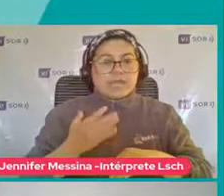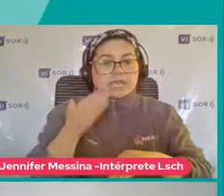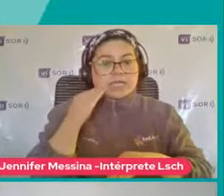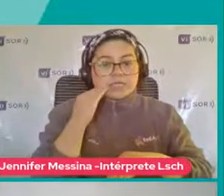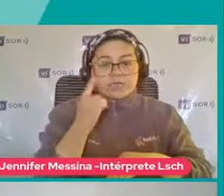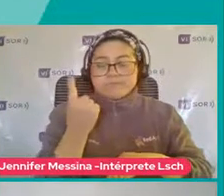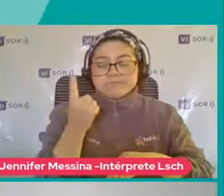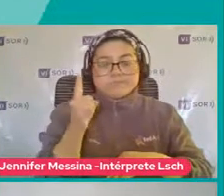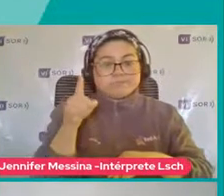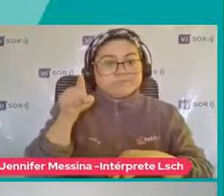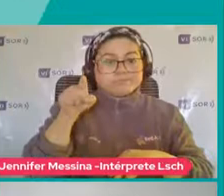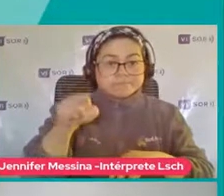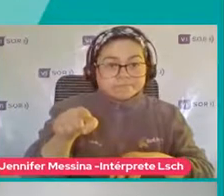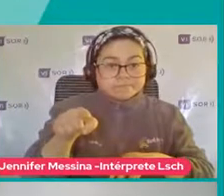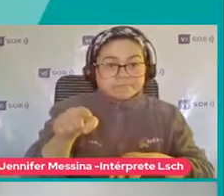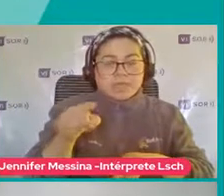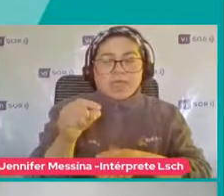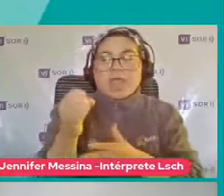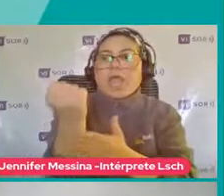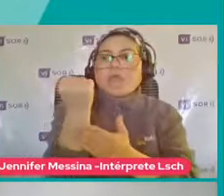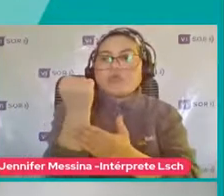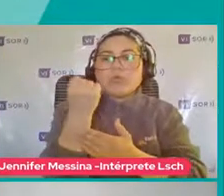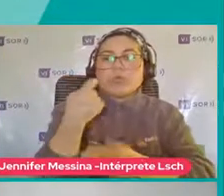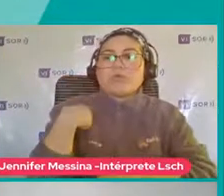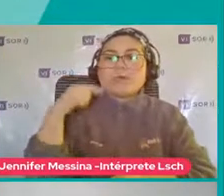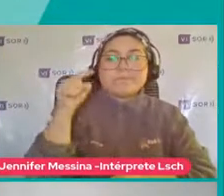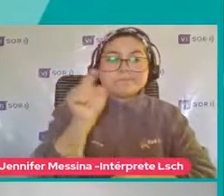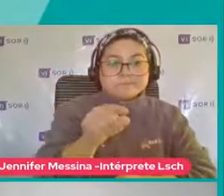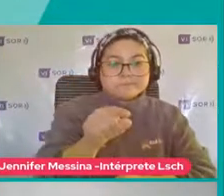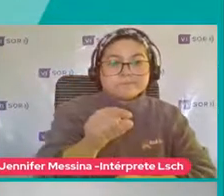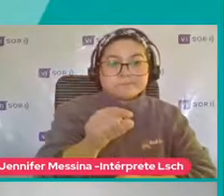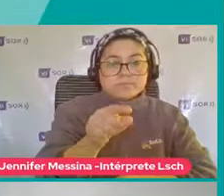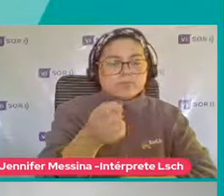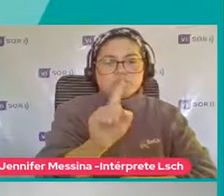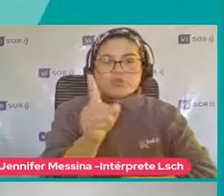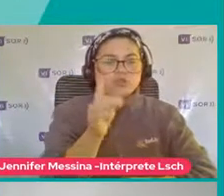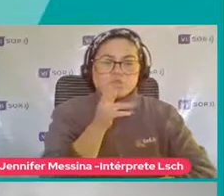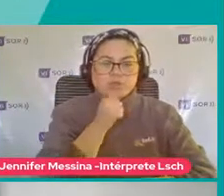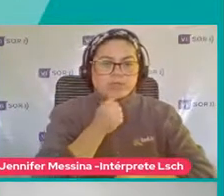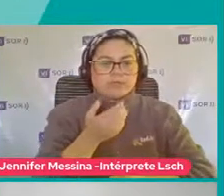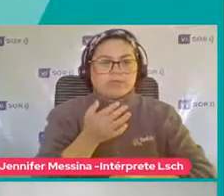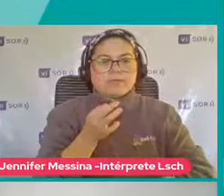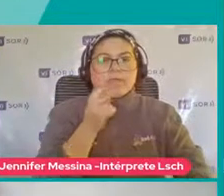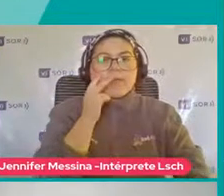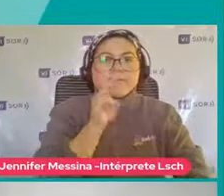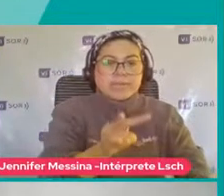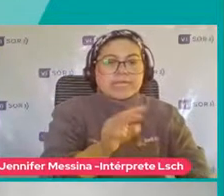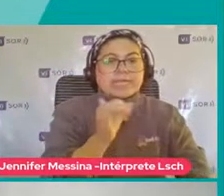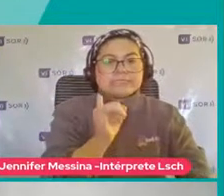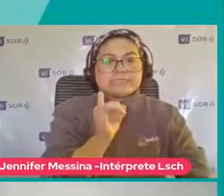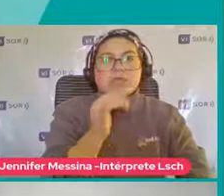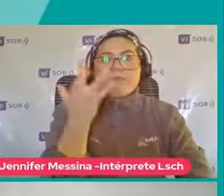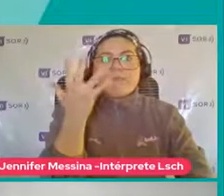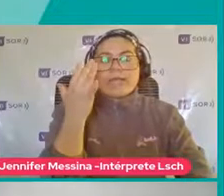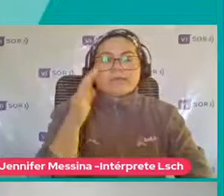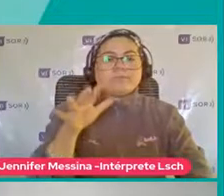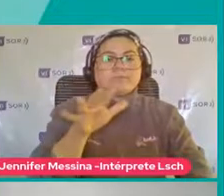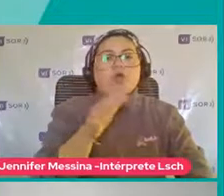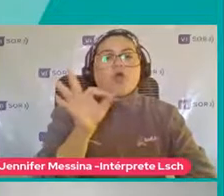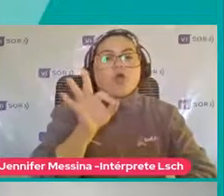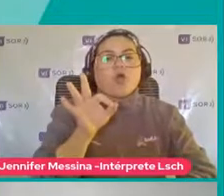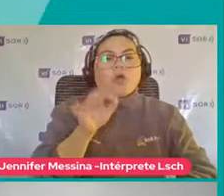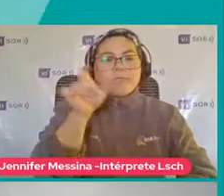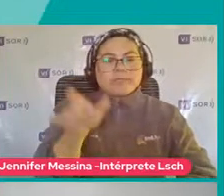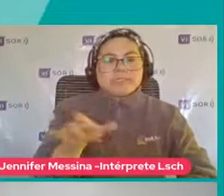quieren Ya sea pedir ayuda O pedir algo Pero sí O miran O apuntan Con la mano O llevan Normalmente A la